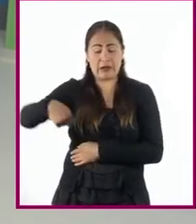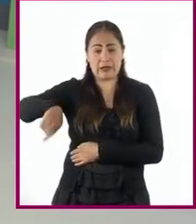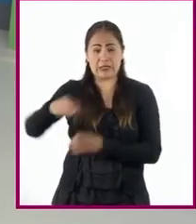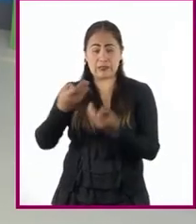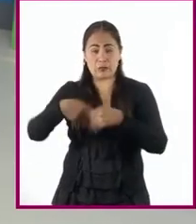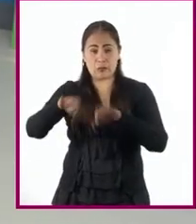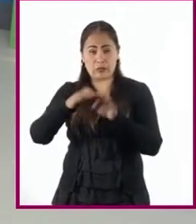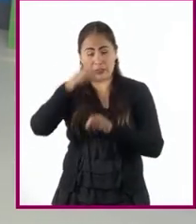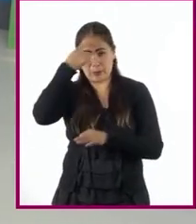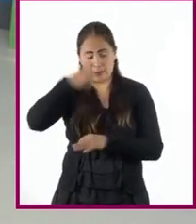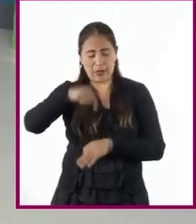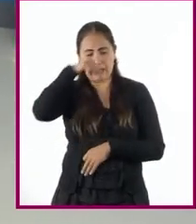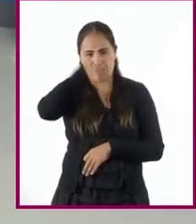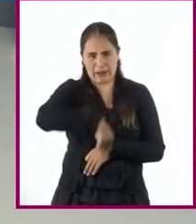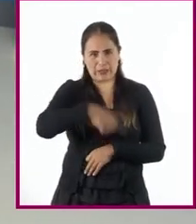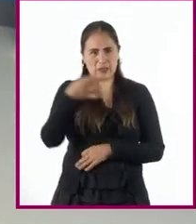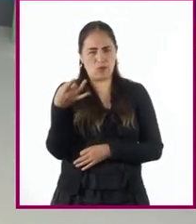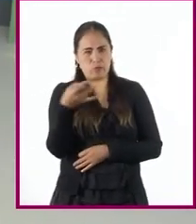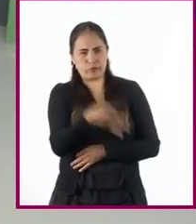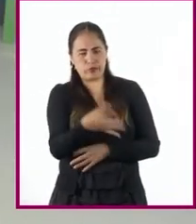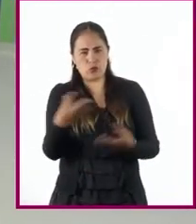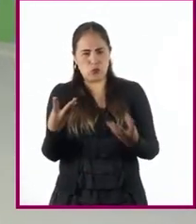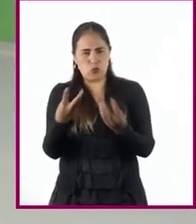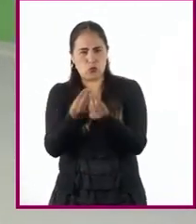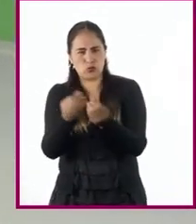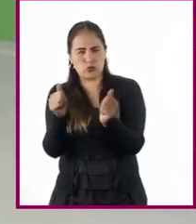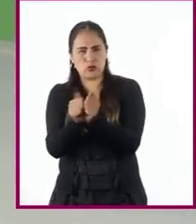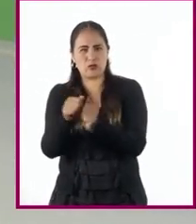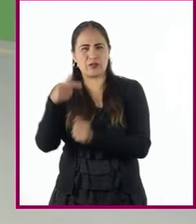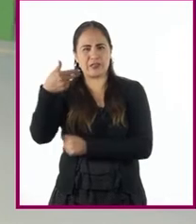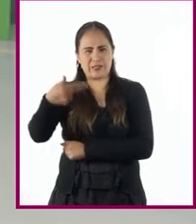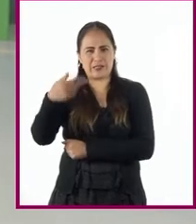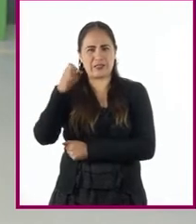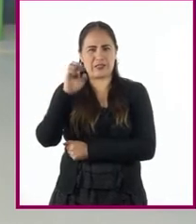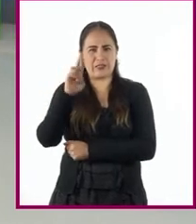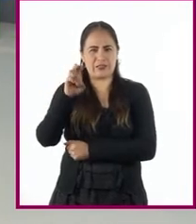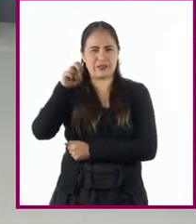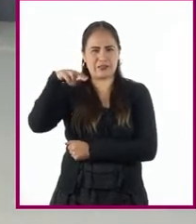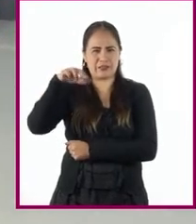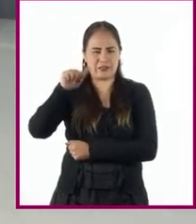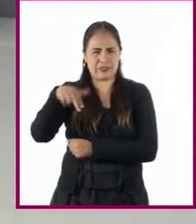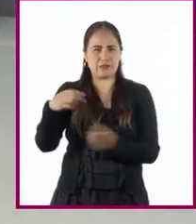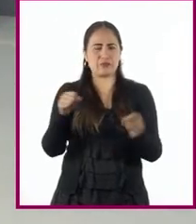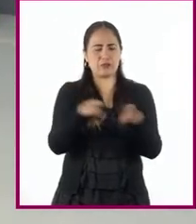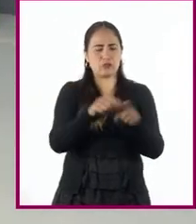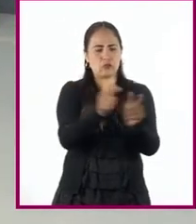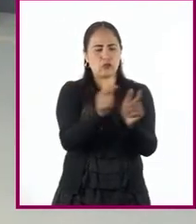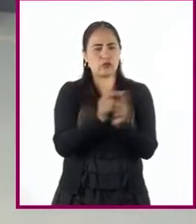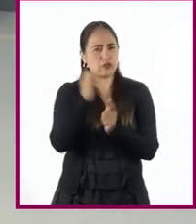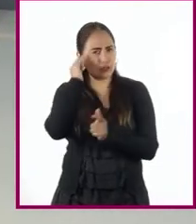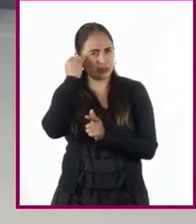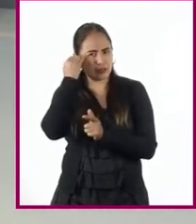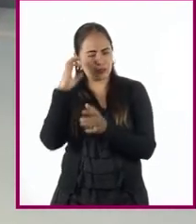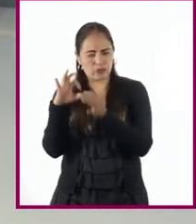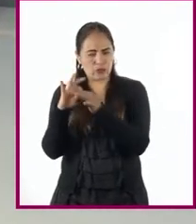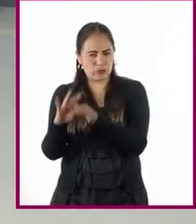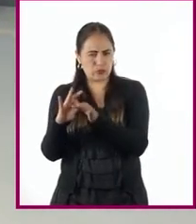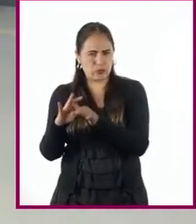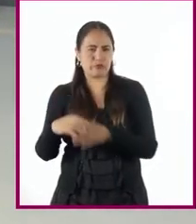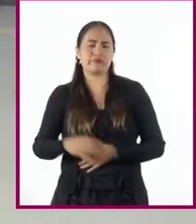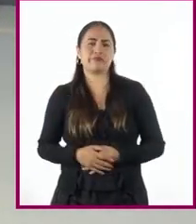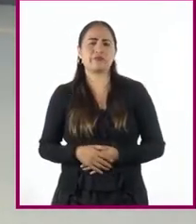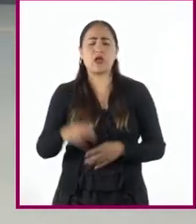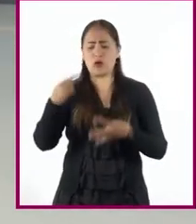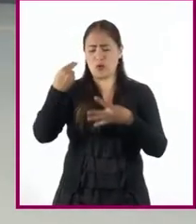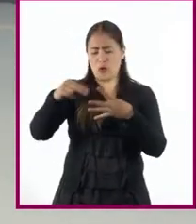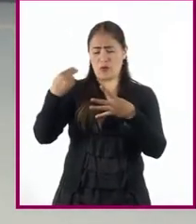la conquista de México junto a Hernán Cortés y los indígenas aliados. Pese a que son pocas las referencias